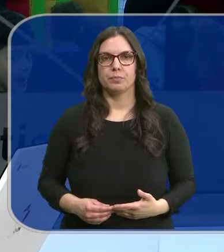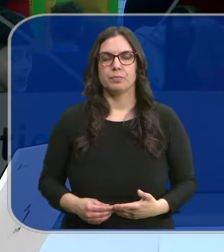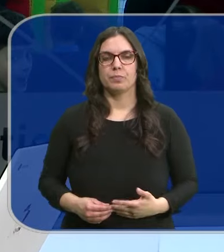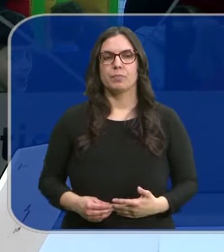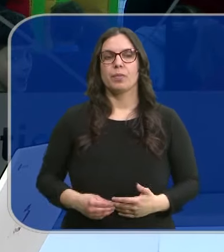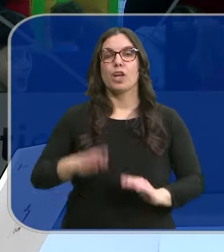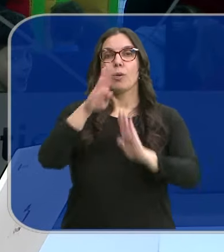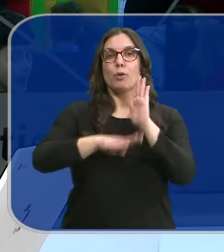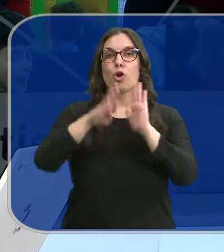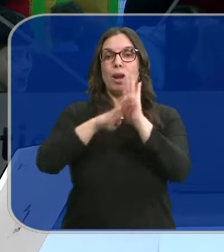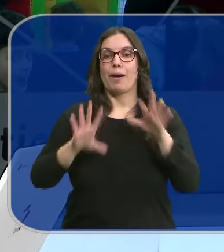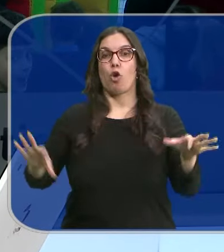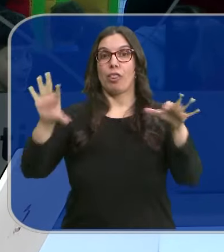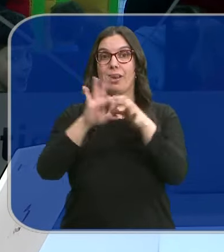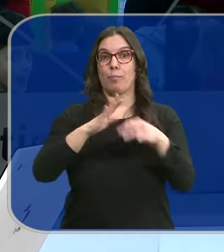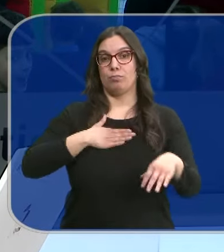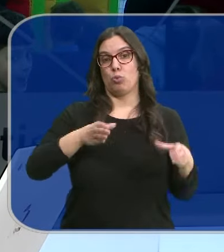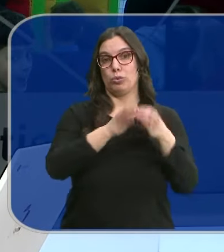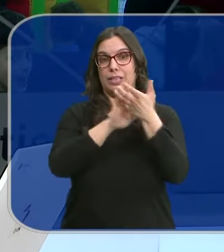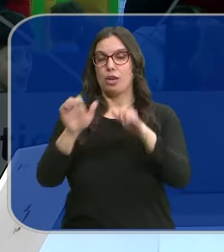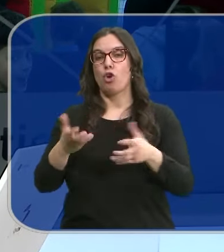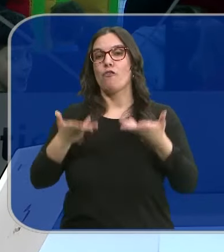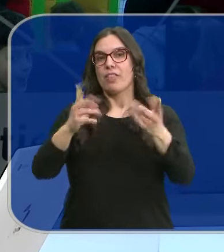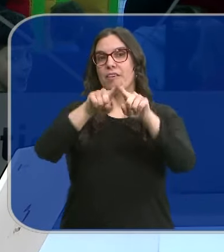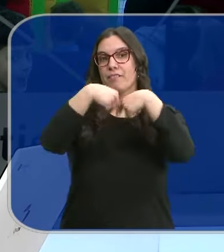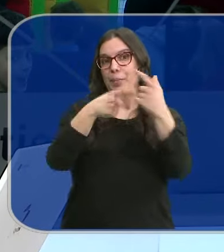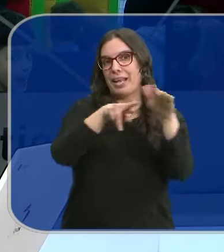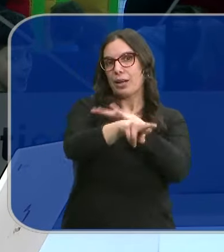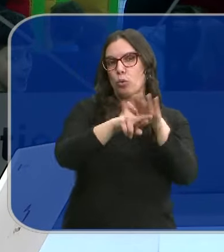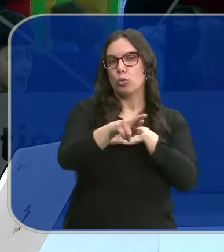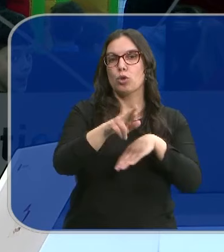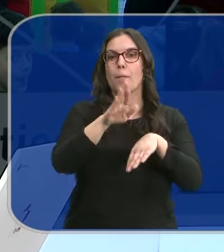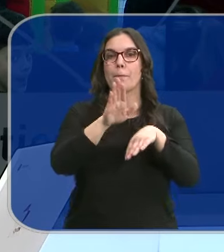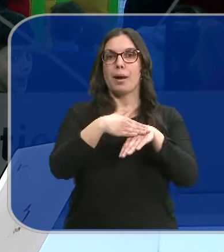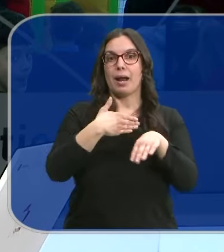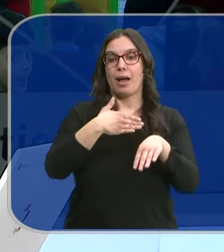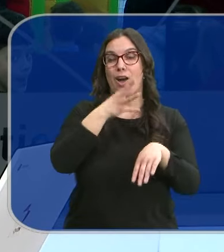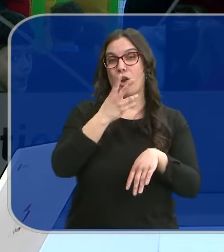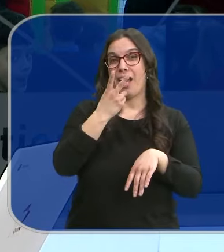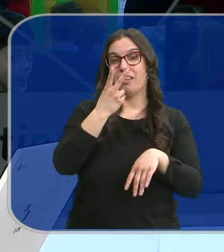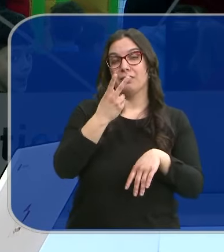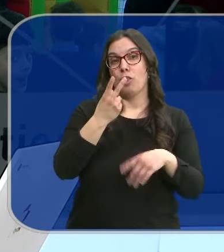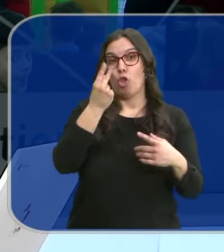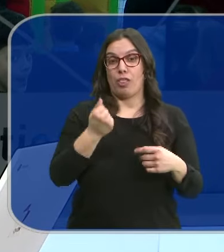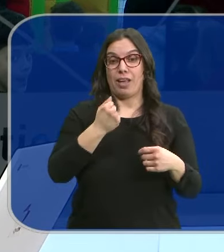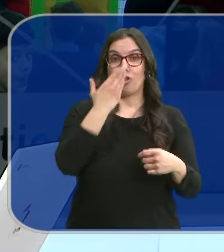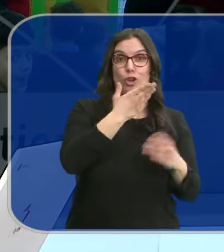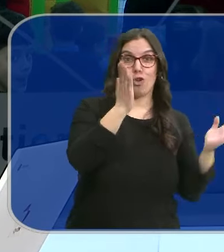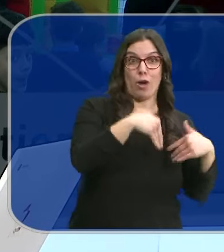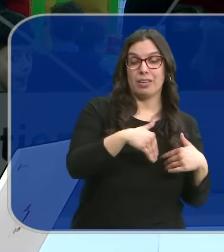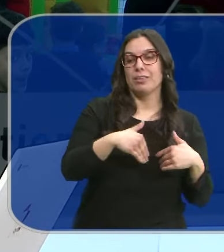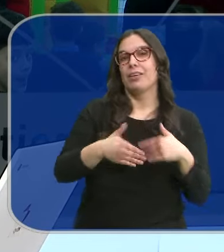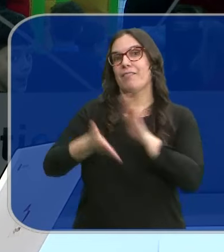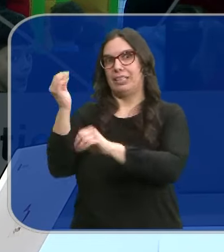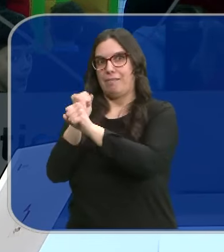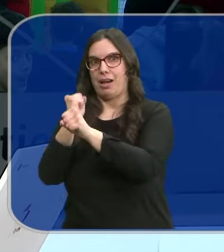El programa Conciliamos de la Junta de Castilla y León pone a disposición de las familias un recurso para poder acudir al trabajo durante estos días no lectivos. Así